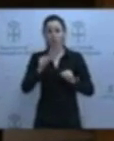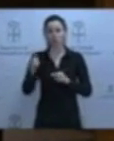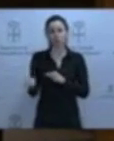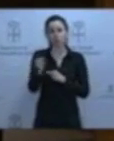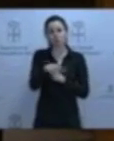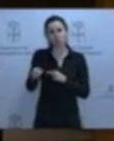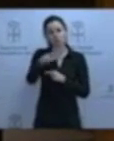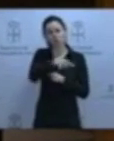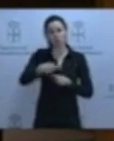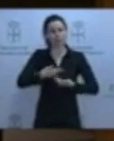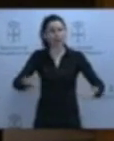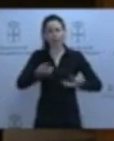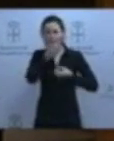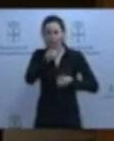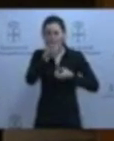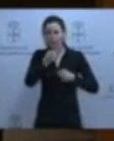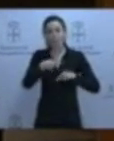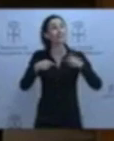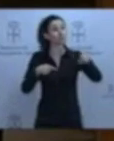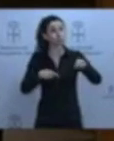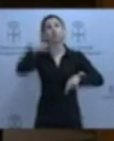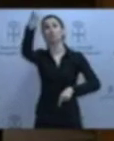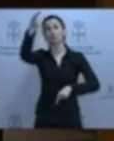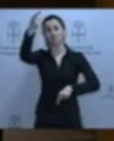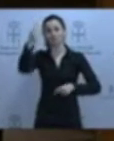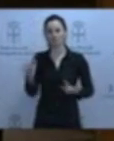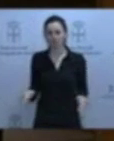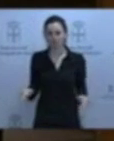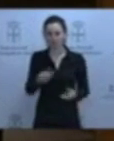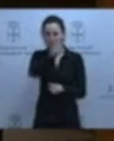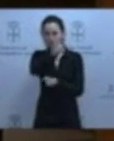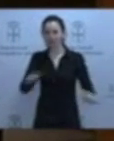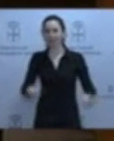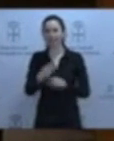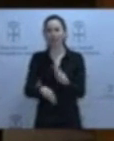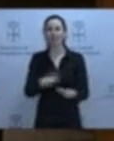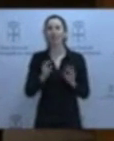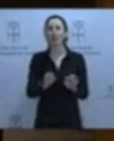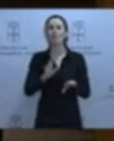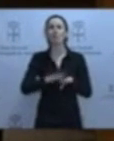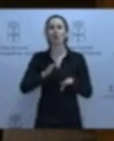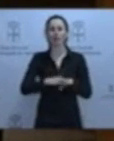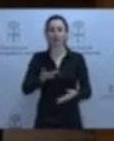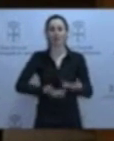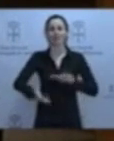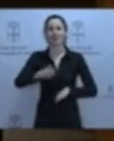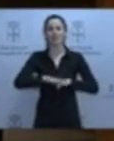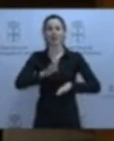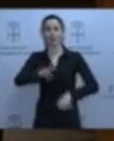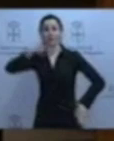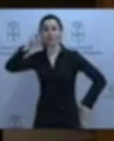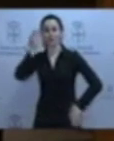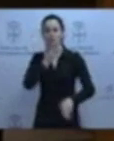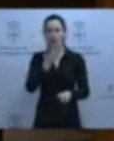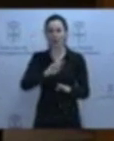entre ellos, confesar y también señalar a sus superiores. Esta gente hace esto porque solamente era capaz de cooperar para robar en las escuelas